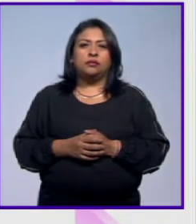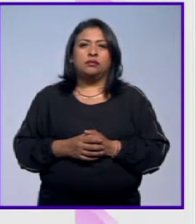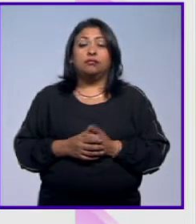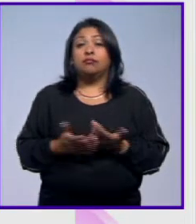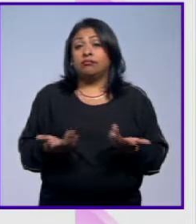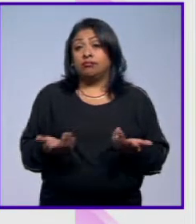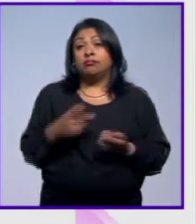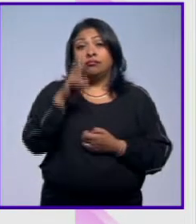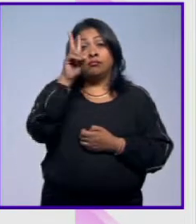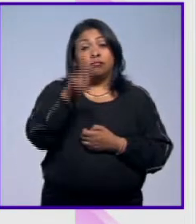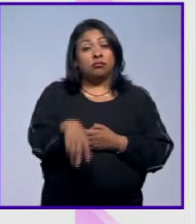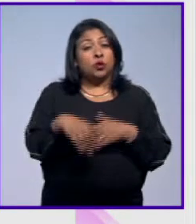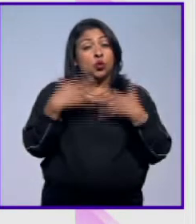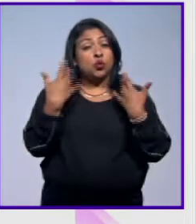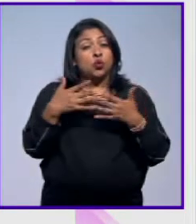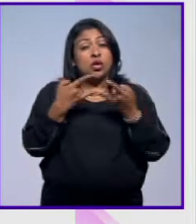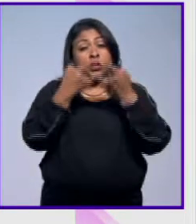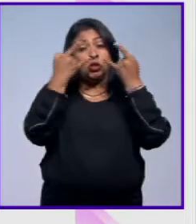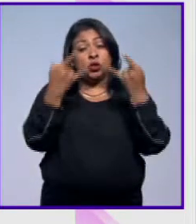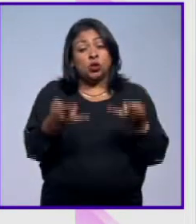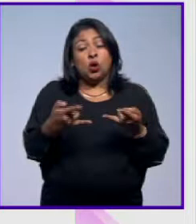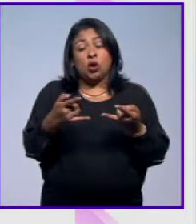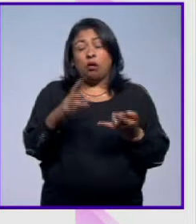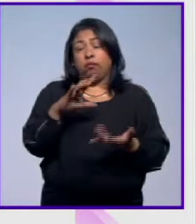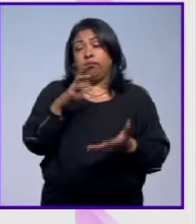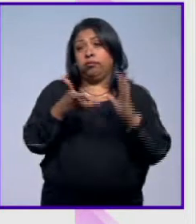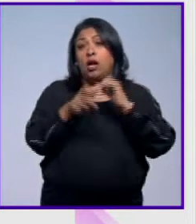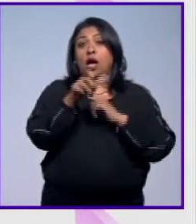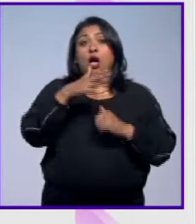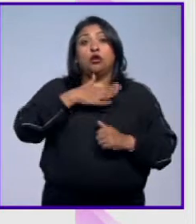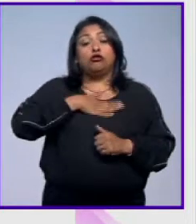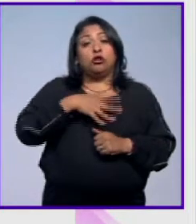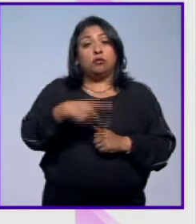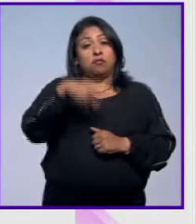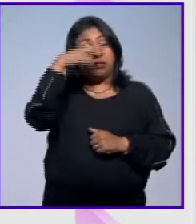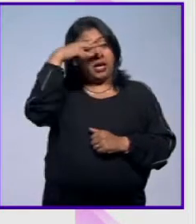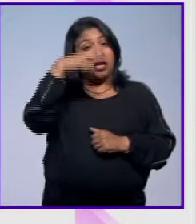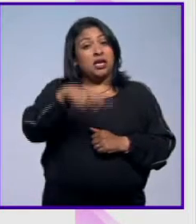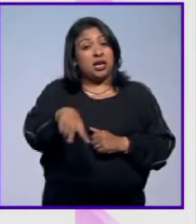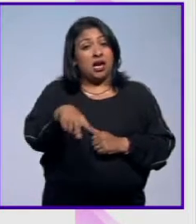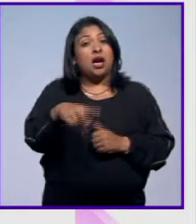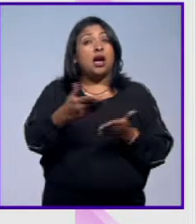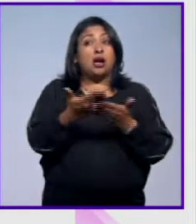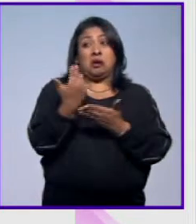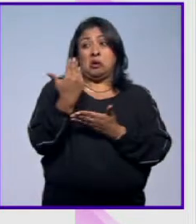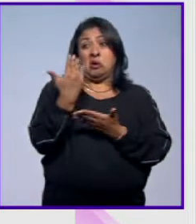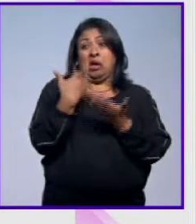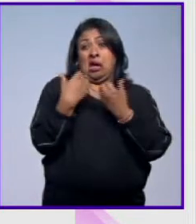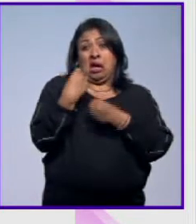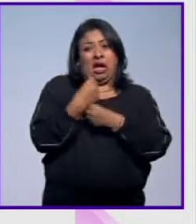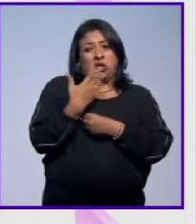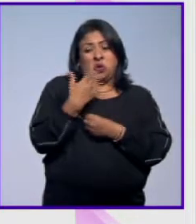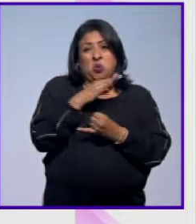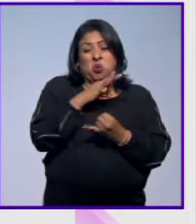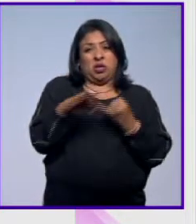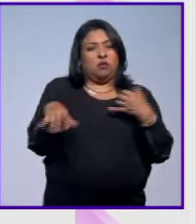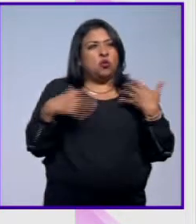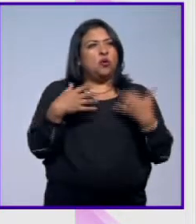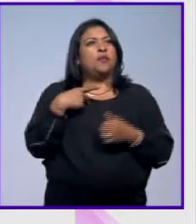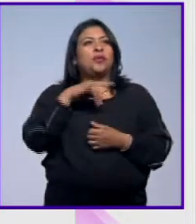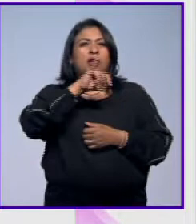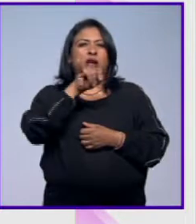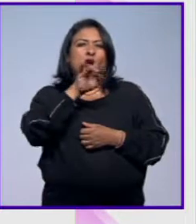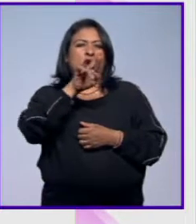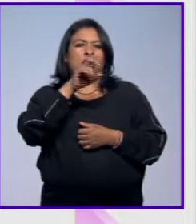Bueno, pues uno de los casos más controvertidos de la justicia mexicana de las últimas décadas, diría yo. Y me dice Jorge,